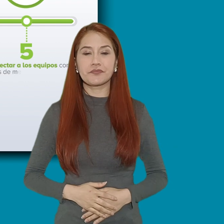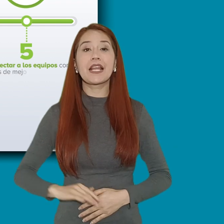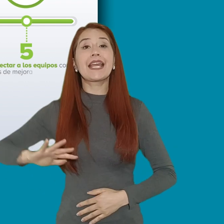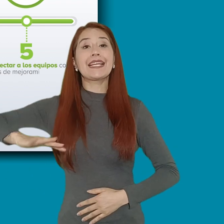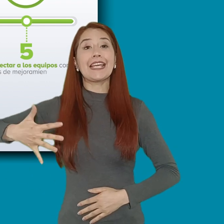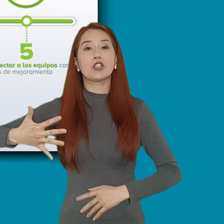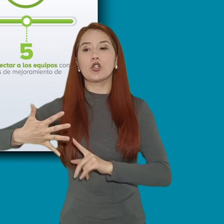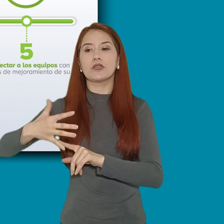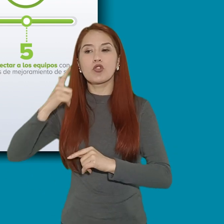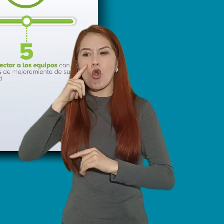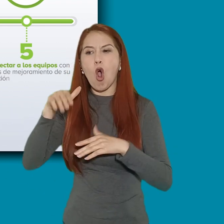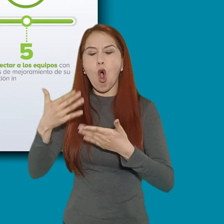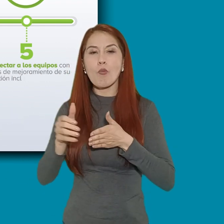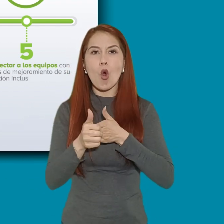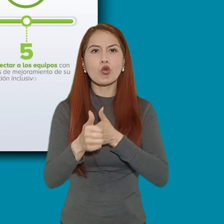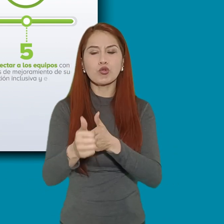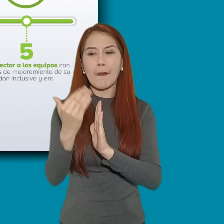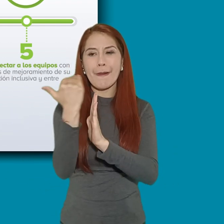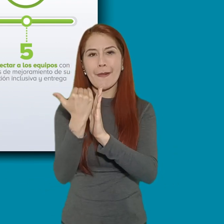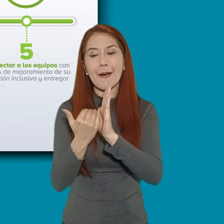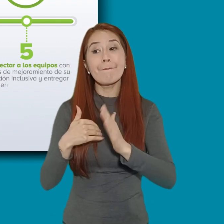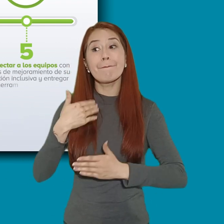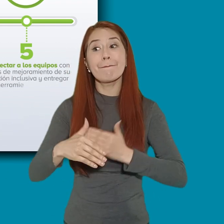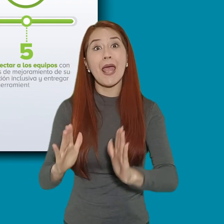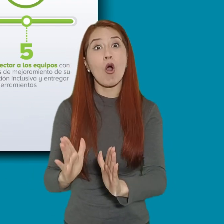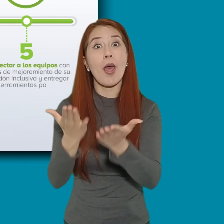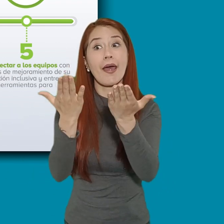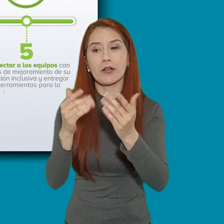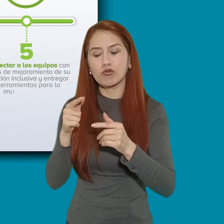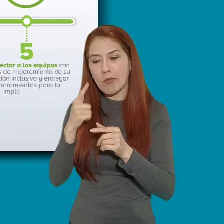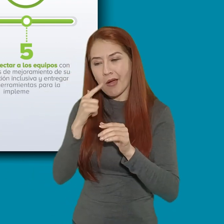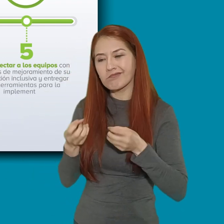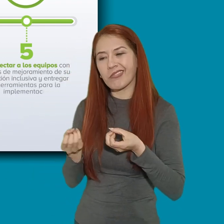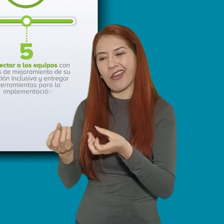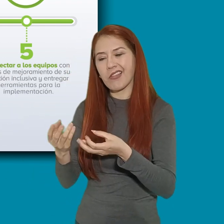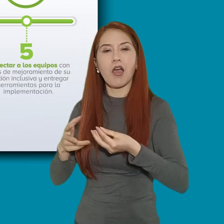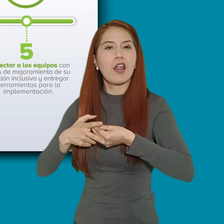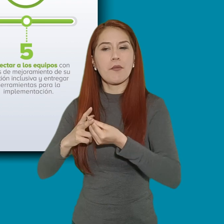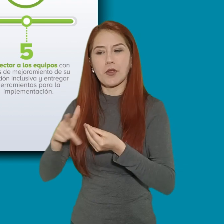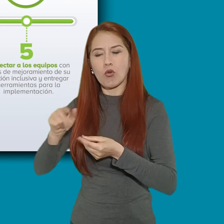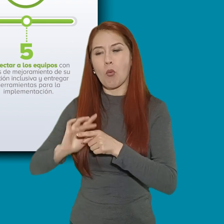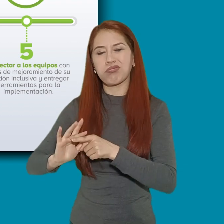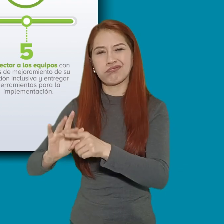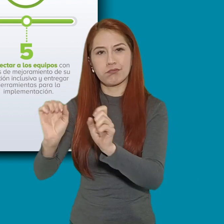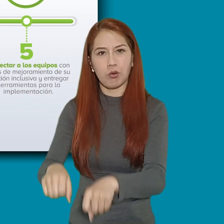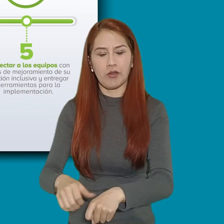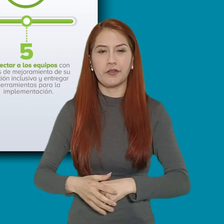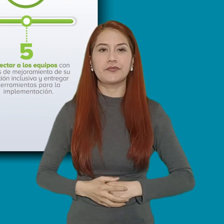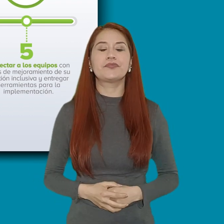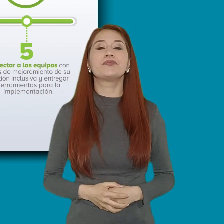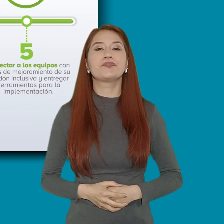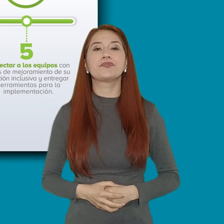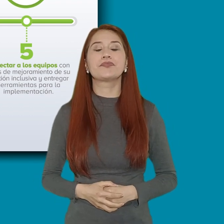con rutas de mejoramiento de su gestión inclusiva y entregar herramientas para la implementación.